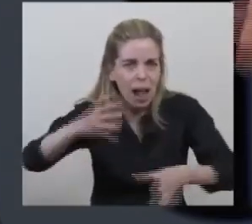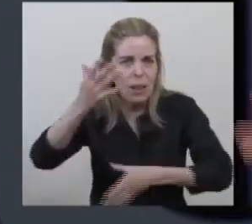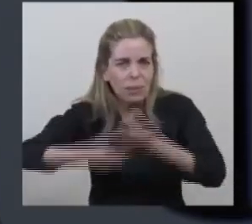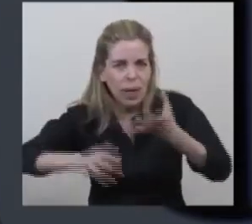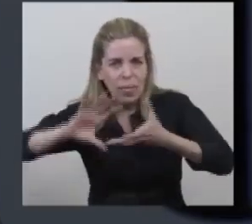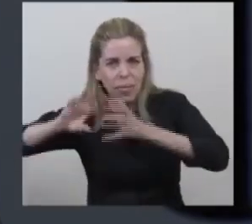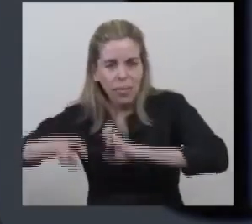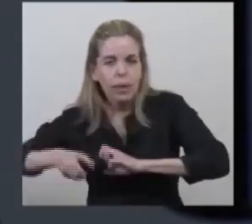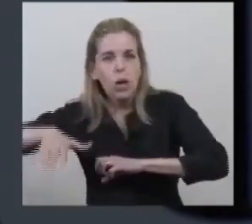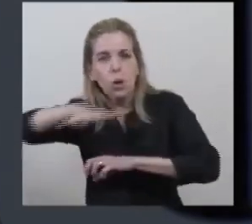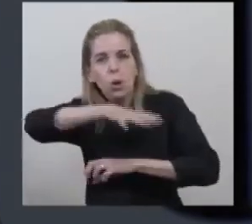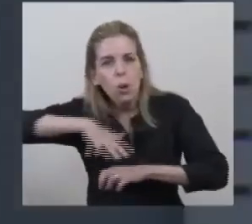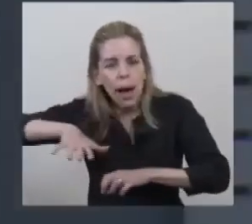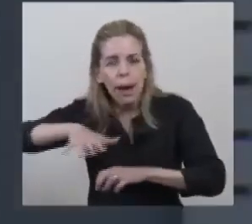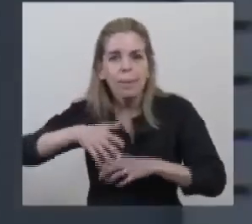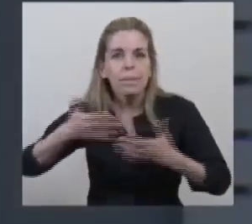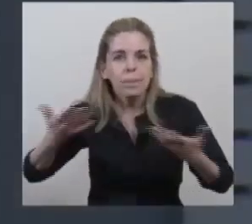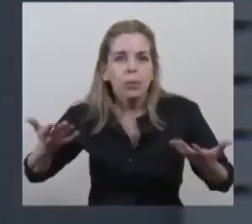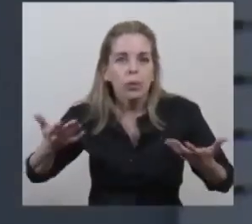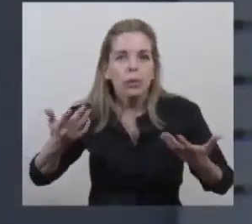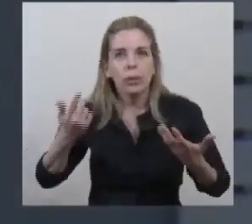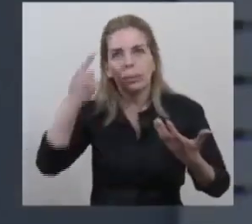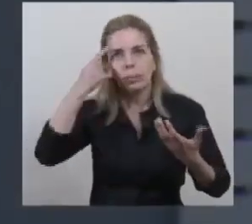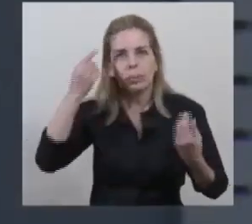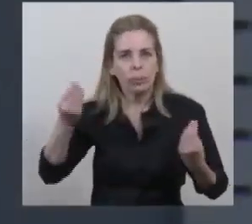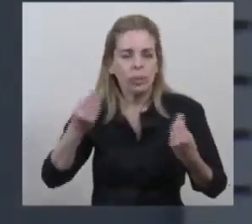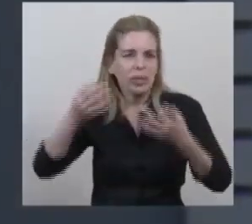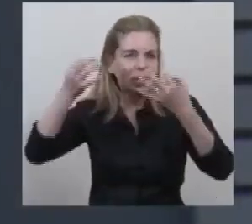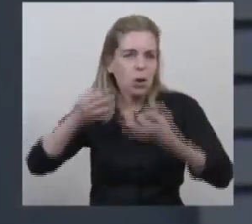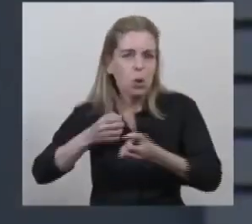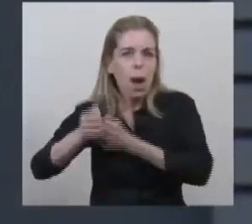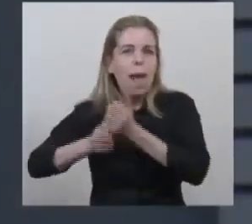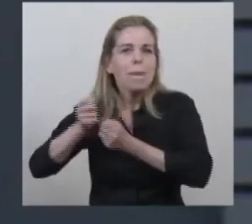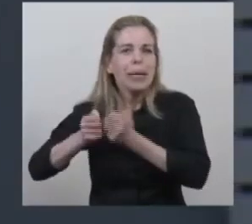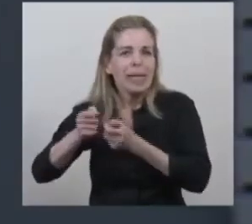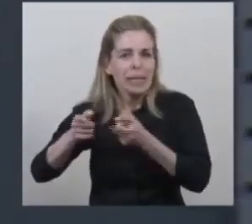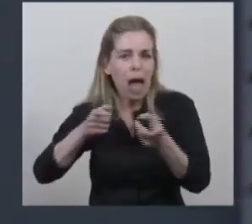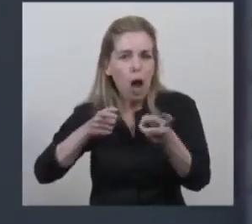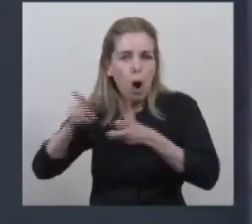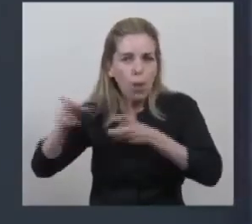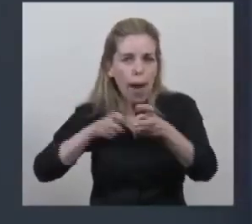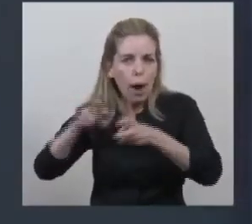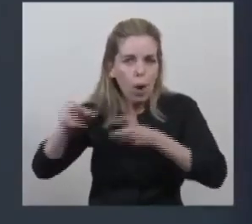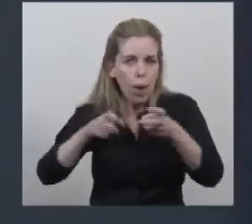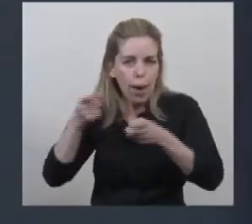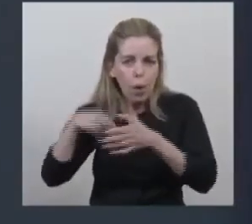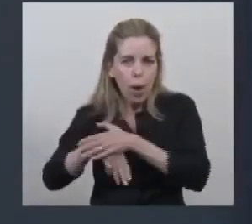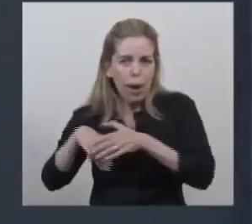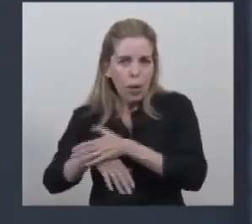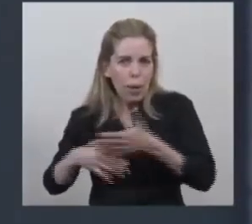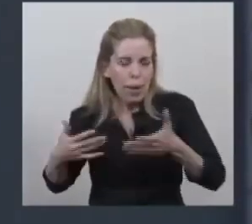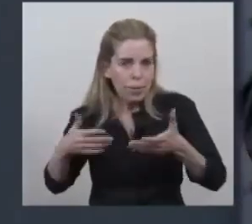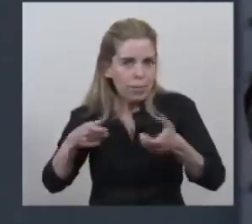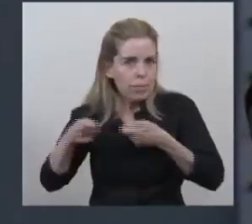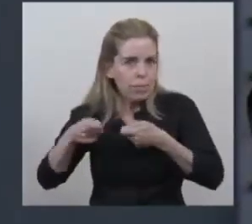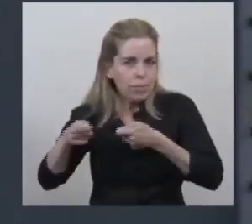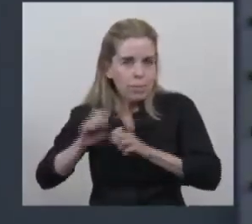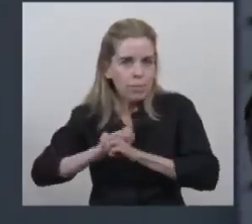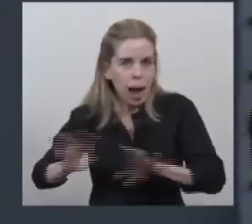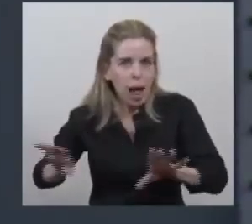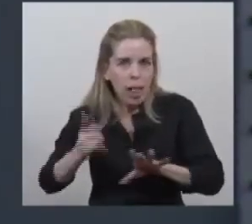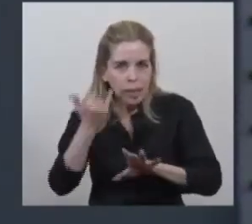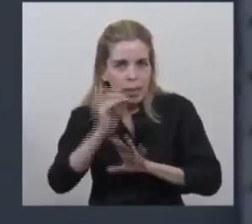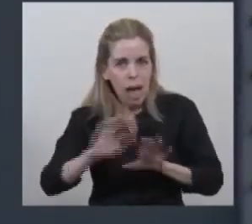guardadero y alguien que se enriquecía probablemente y administraba mal. Entonces, ya desde ese momento veníamos